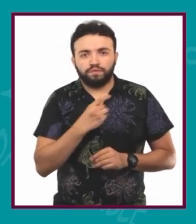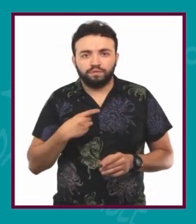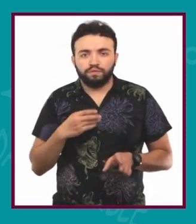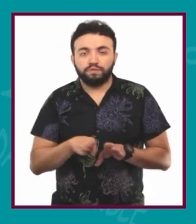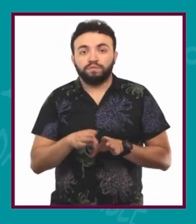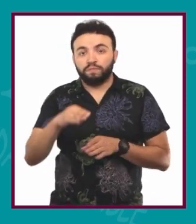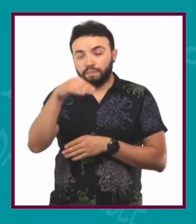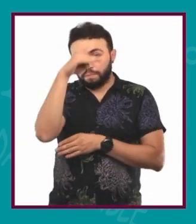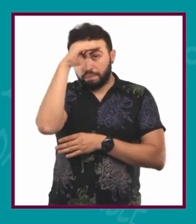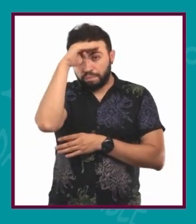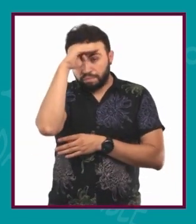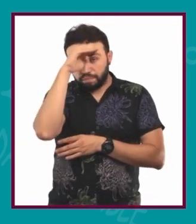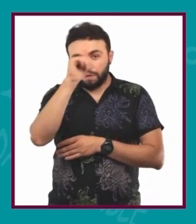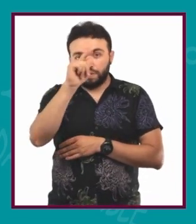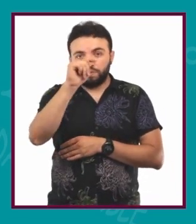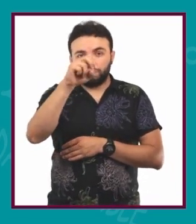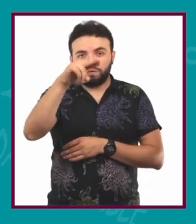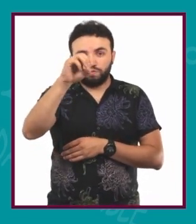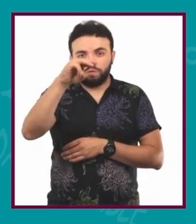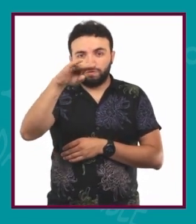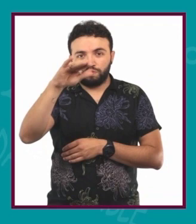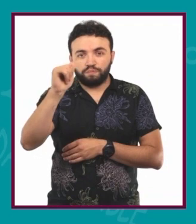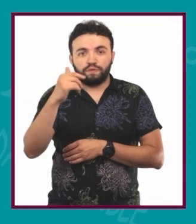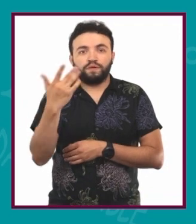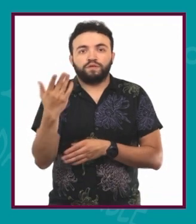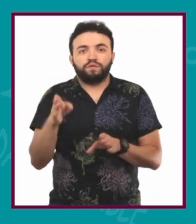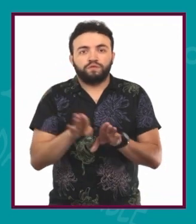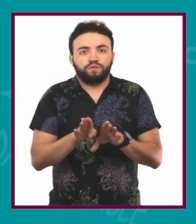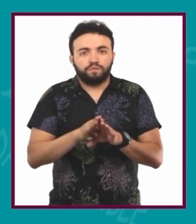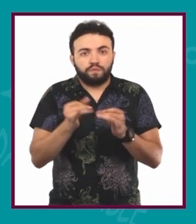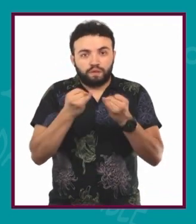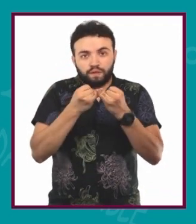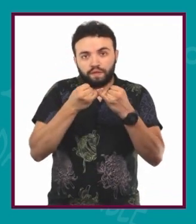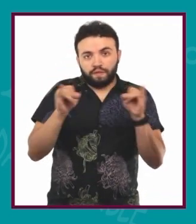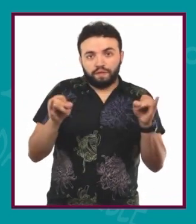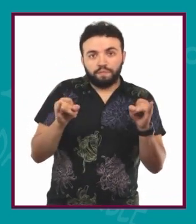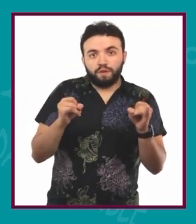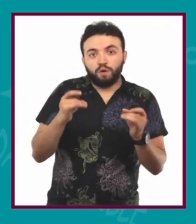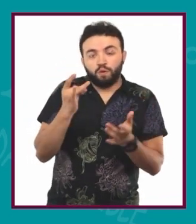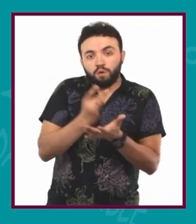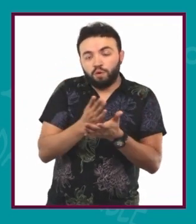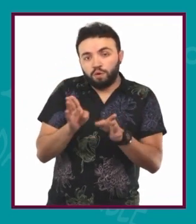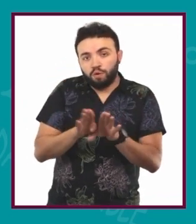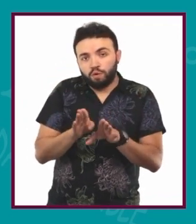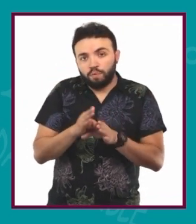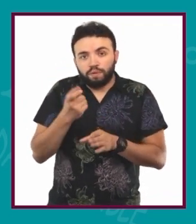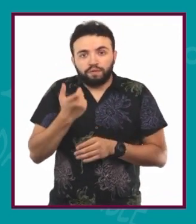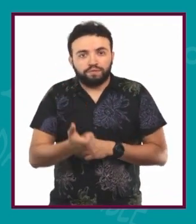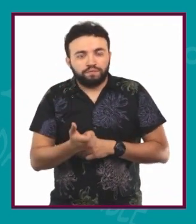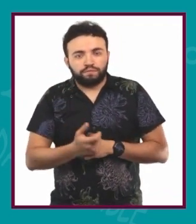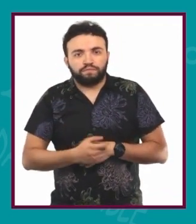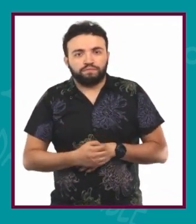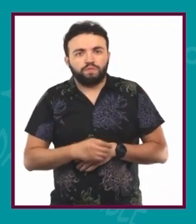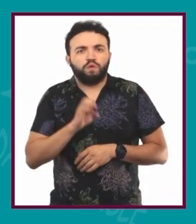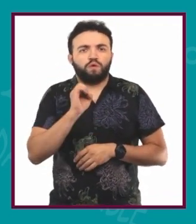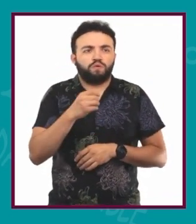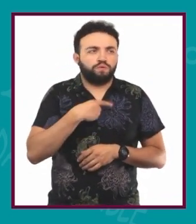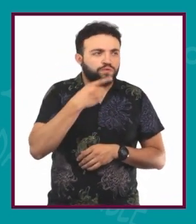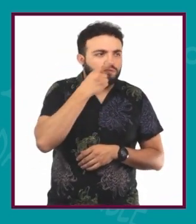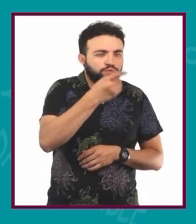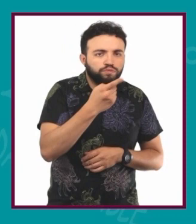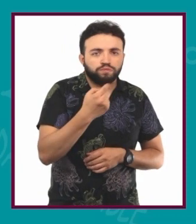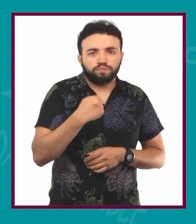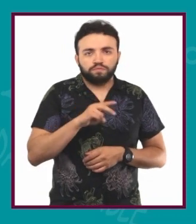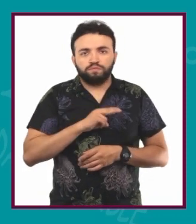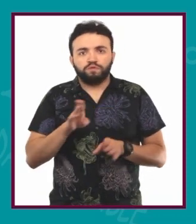que la autonomía es o exclusivamente independizarnos económicamente o decidir por uno mismo sin la relación con